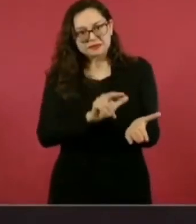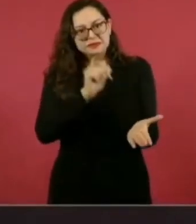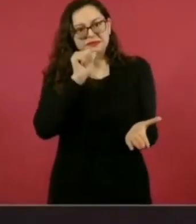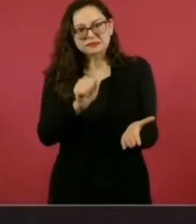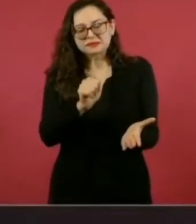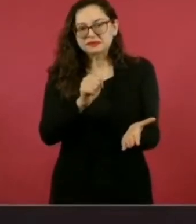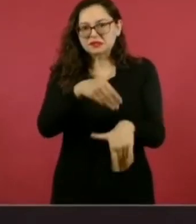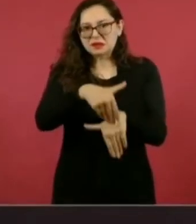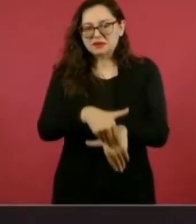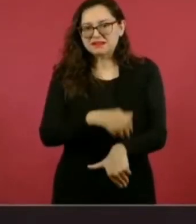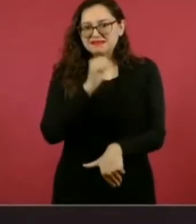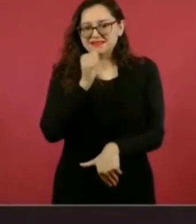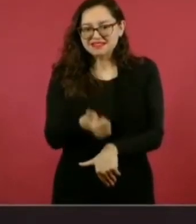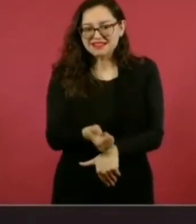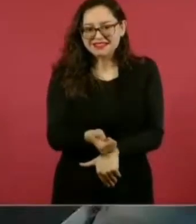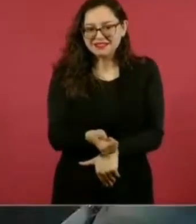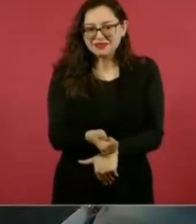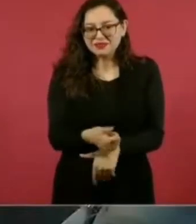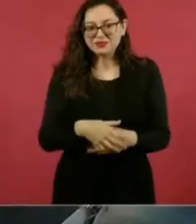Por ejemplo,